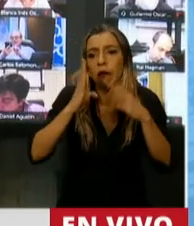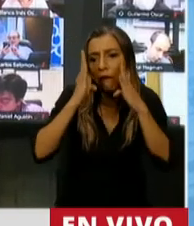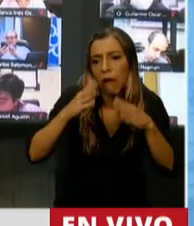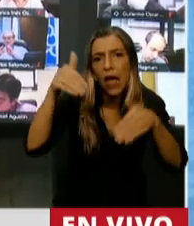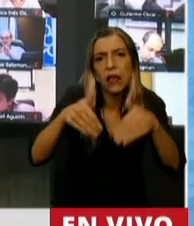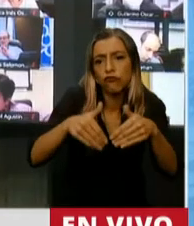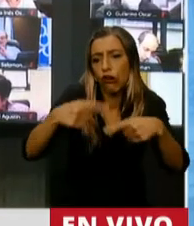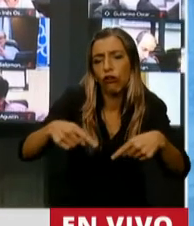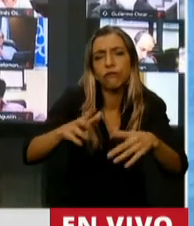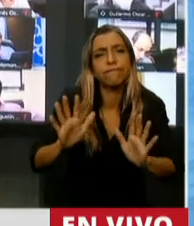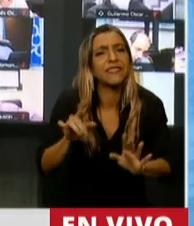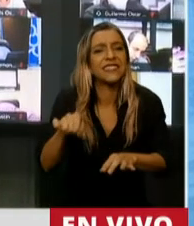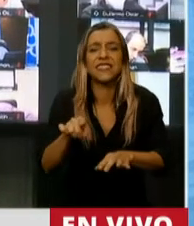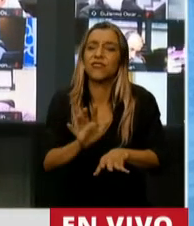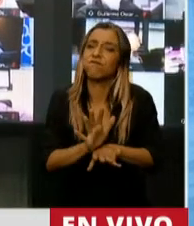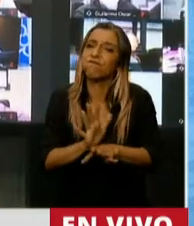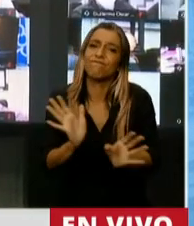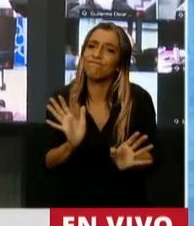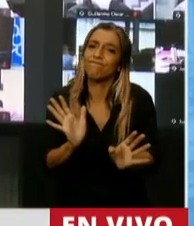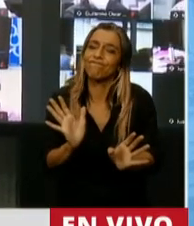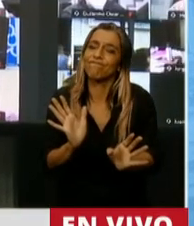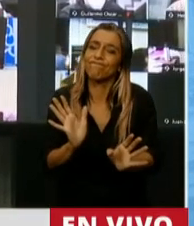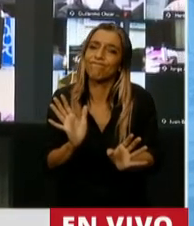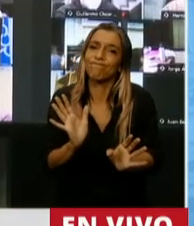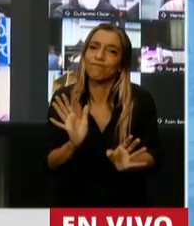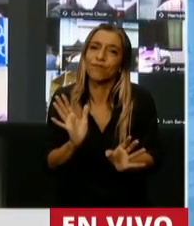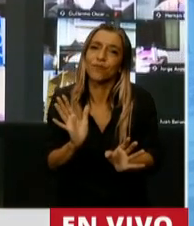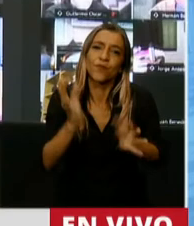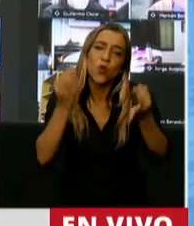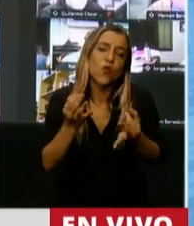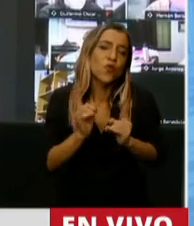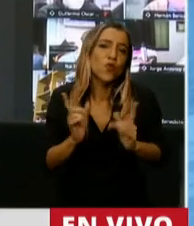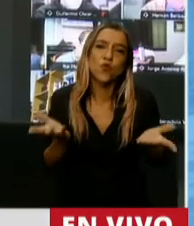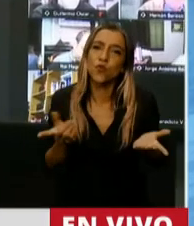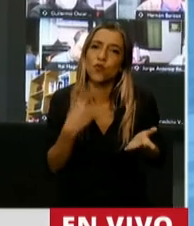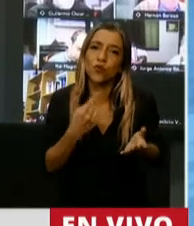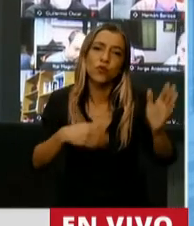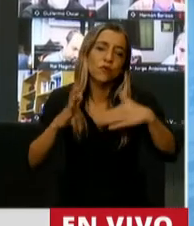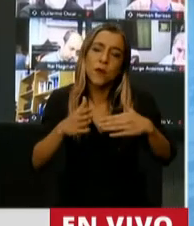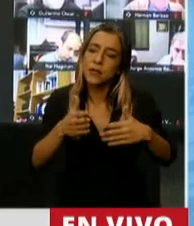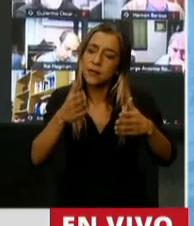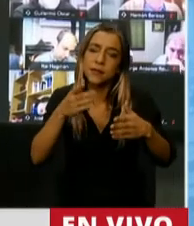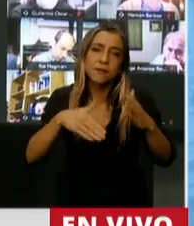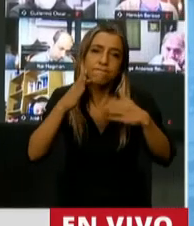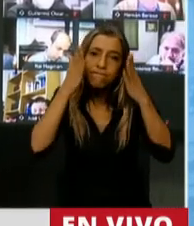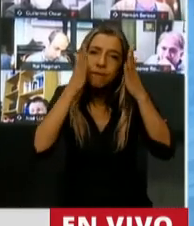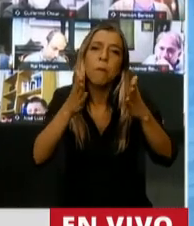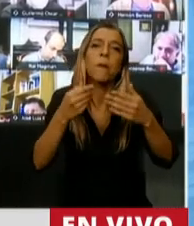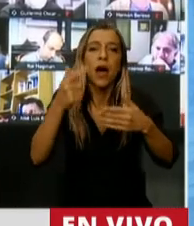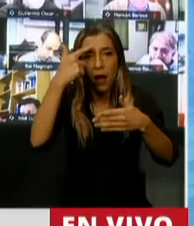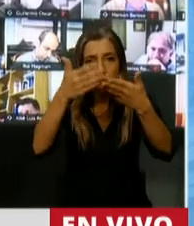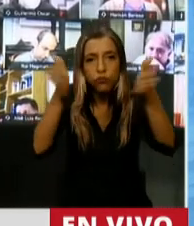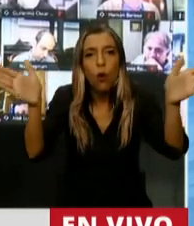individualistas y en egoístas. Creo que tenemos que tener definitivamente una visión mucho más amplia y mucha más generosa